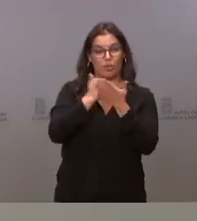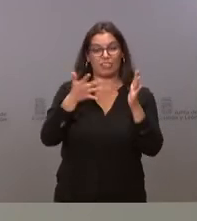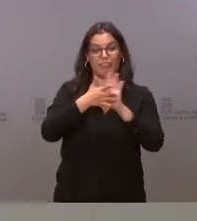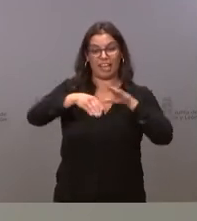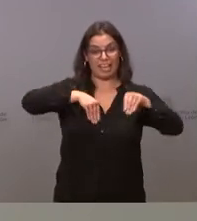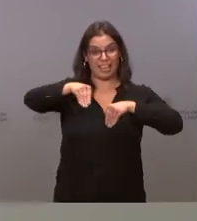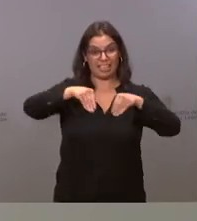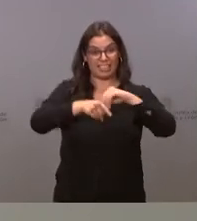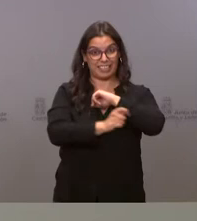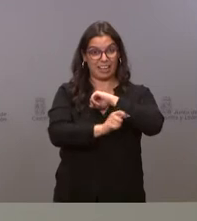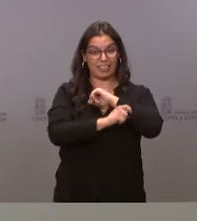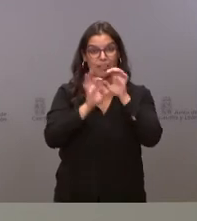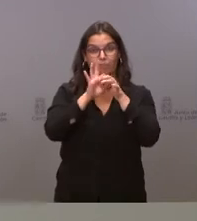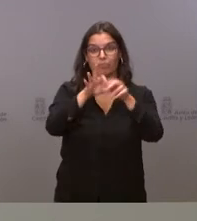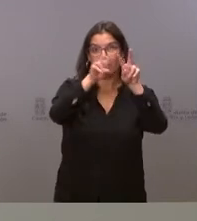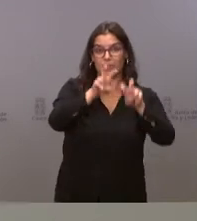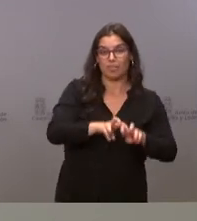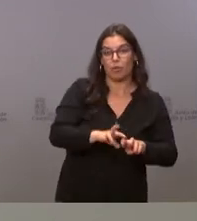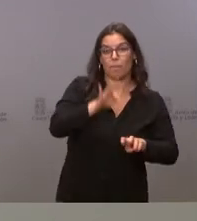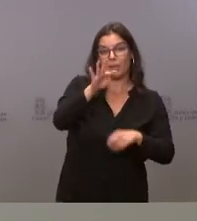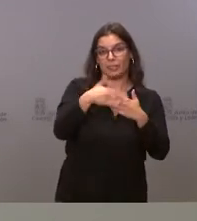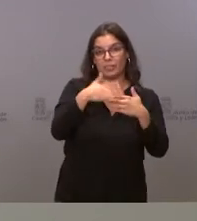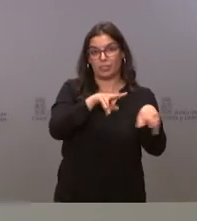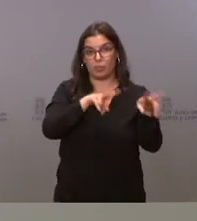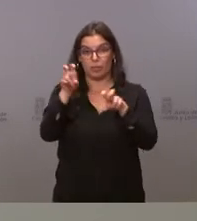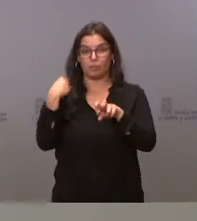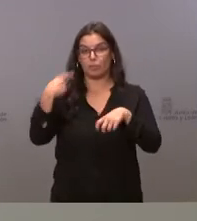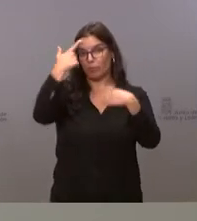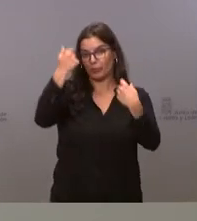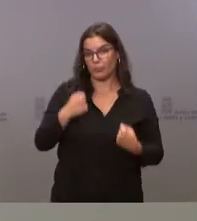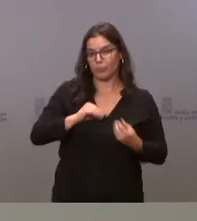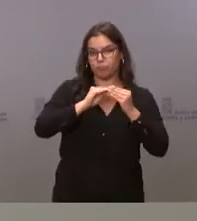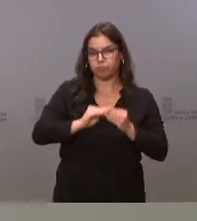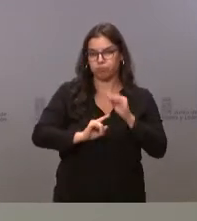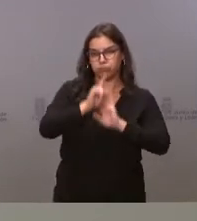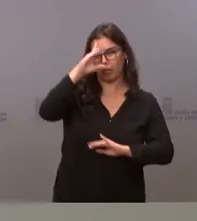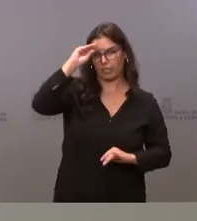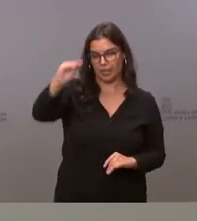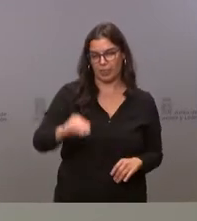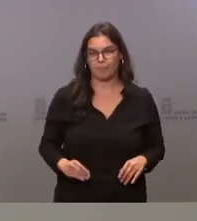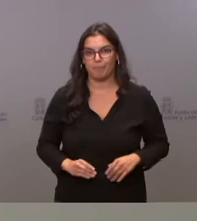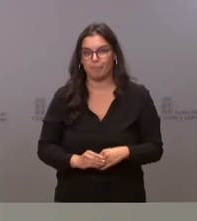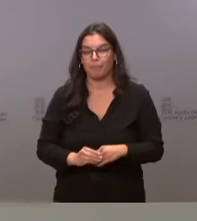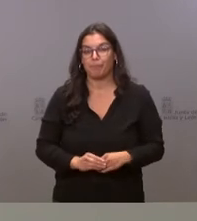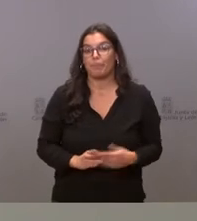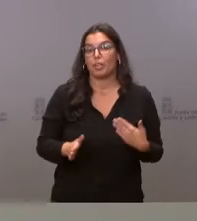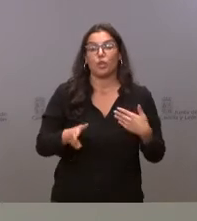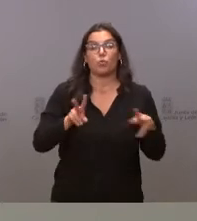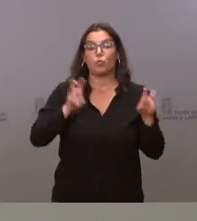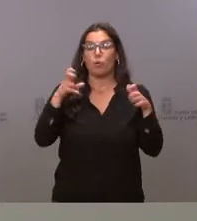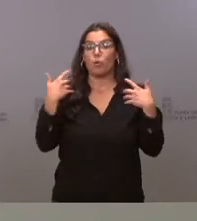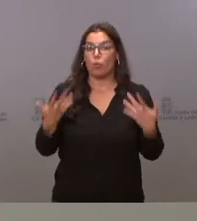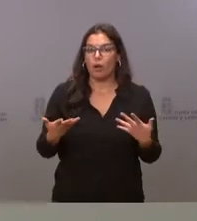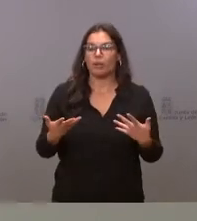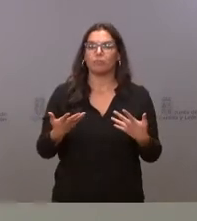en relación con la investigación y la innovación para la especialización inteligente. Como gran novedad, se establecen tres grandes